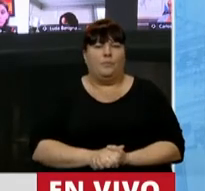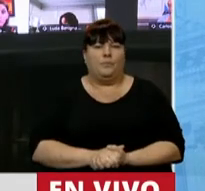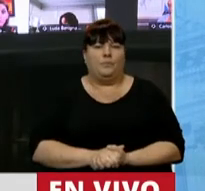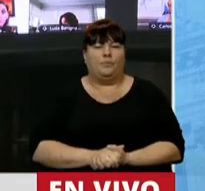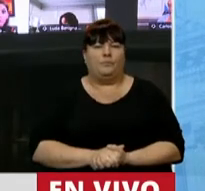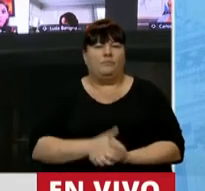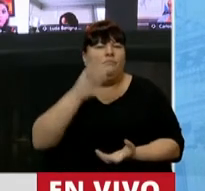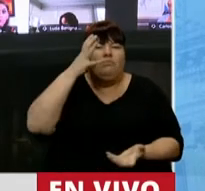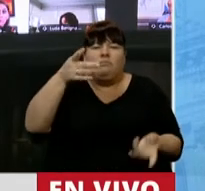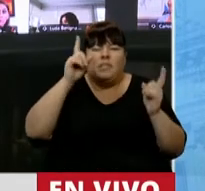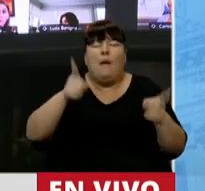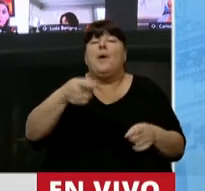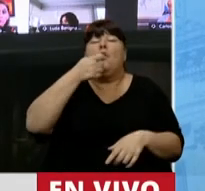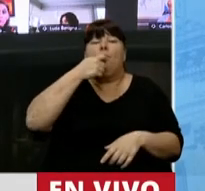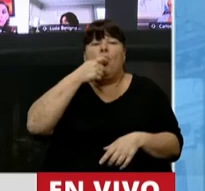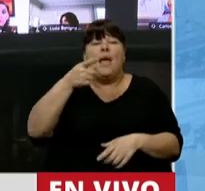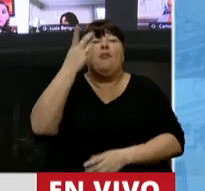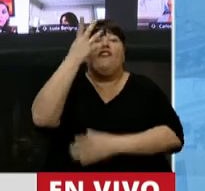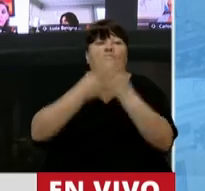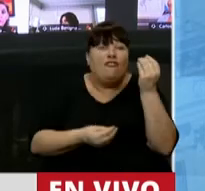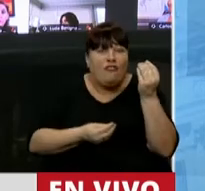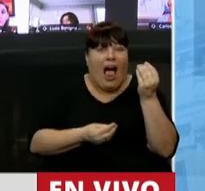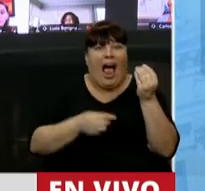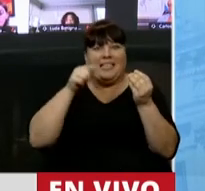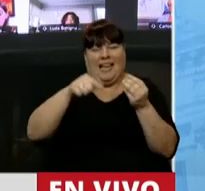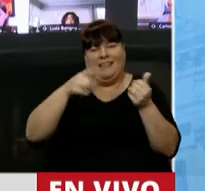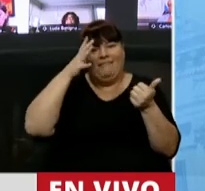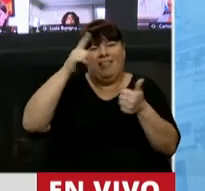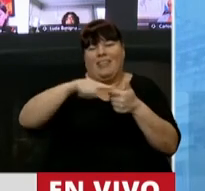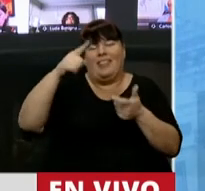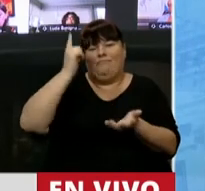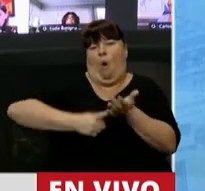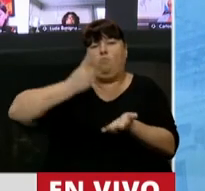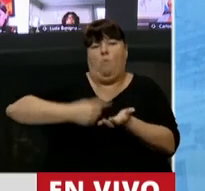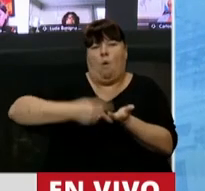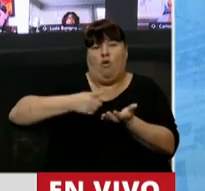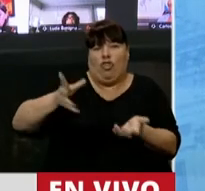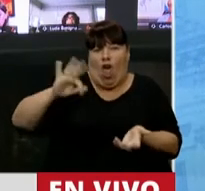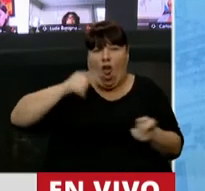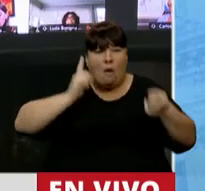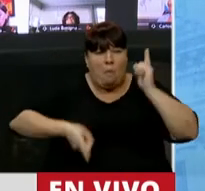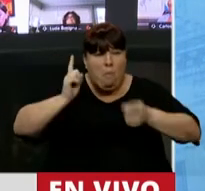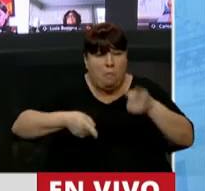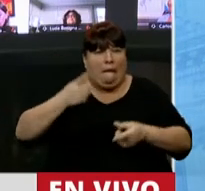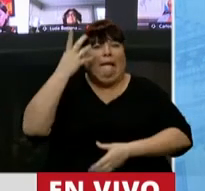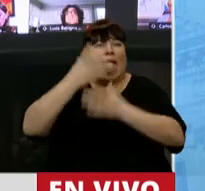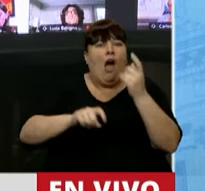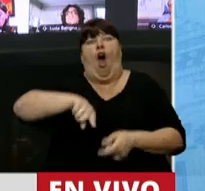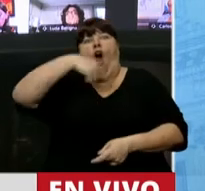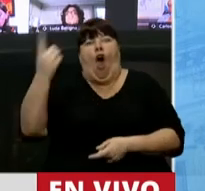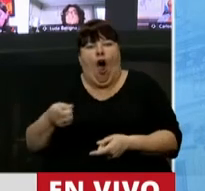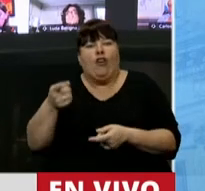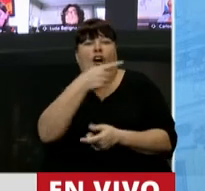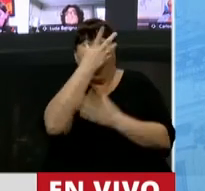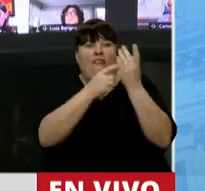Al extremo de que cuando cometen errores en esa catarata de DNU que dictan todos los días, por otro DNU